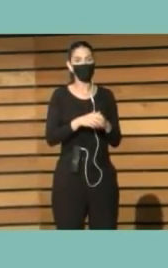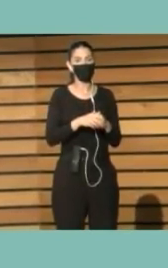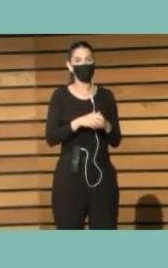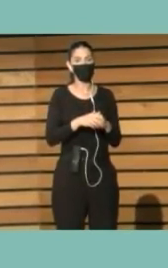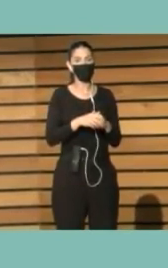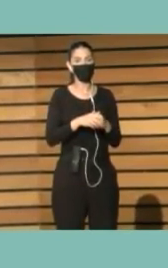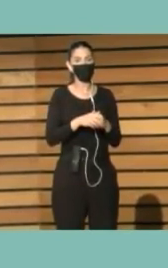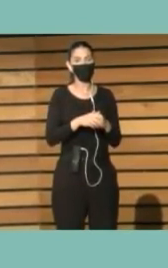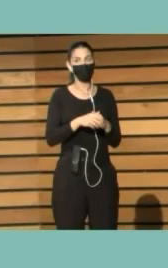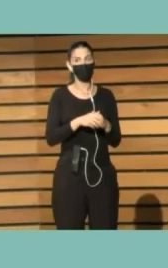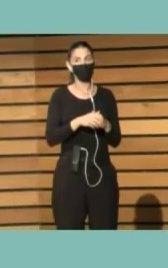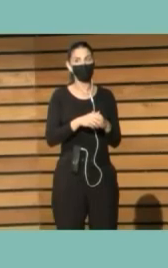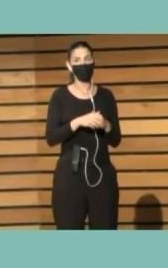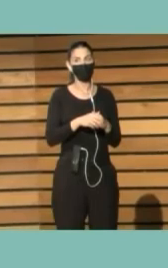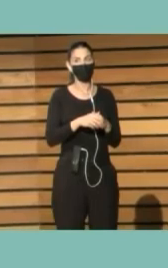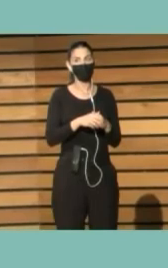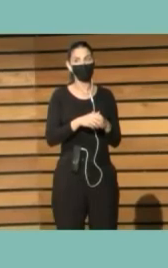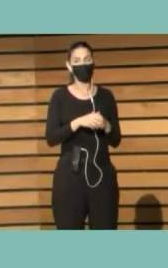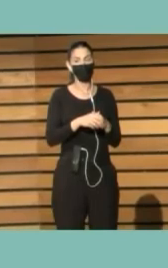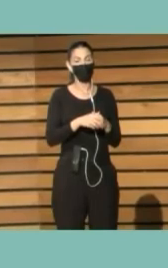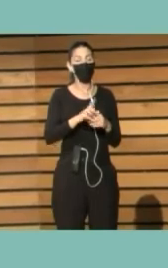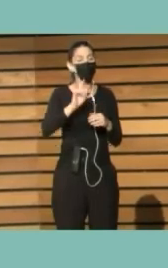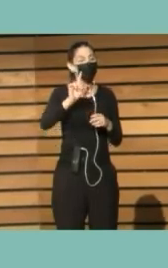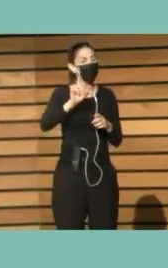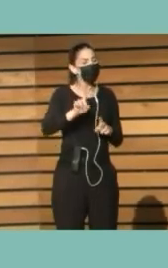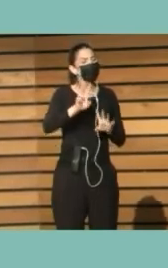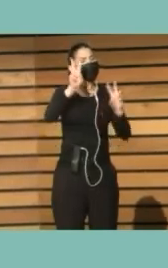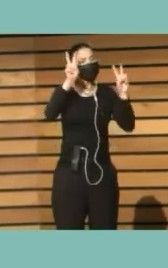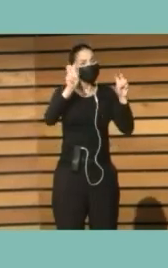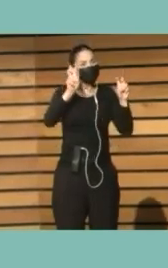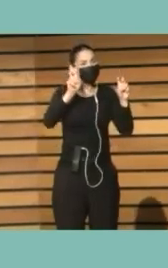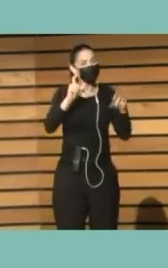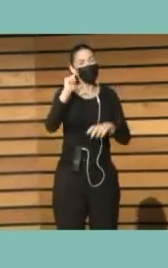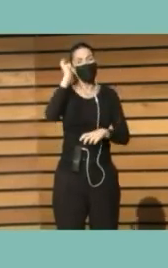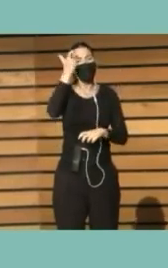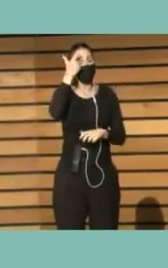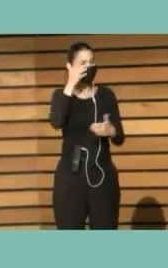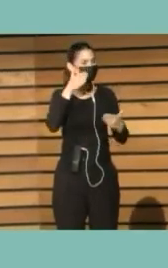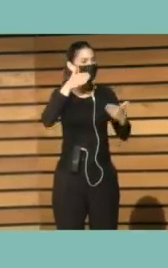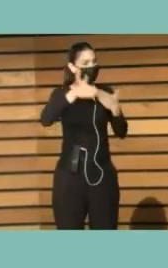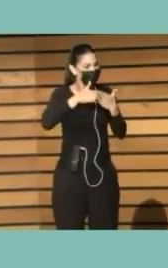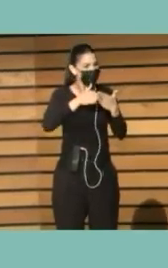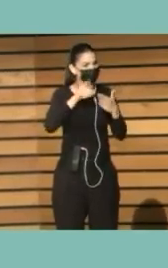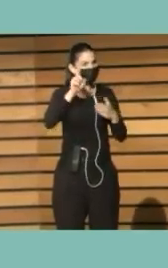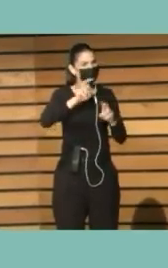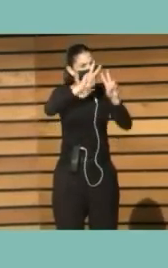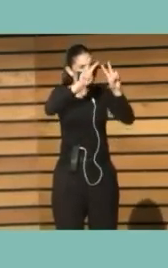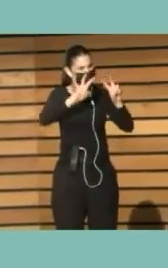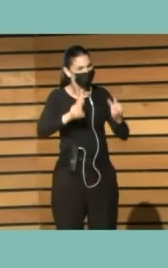Si ha estudiado usted El concepto De la limitación Era la pregunta Respuesta